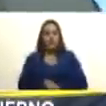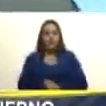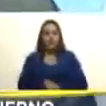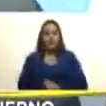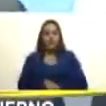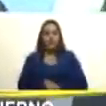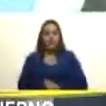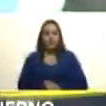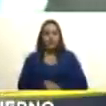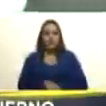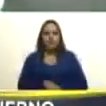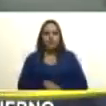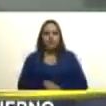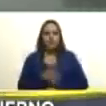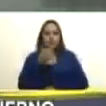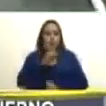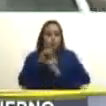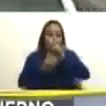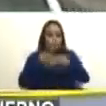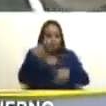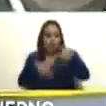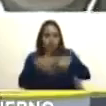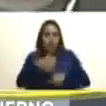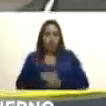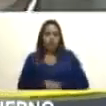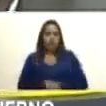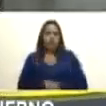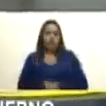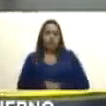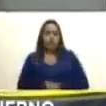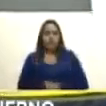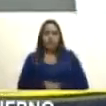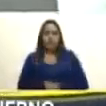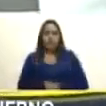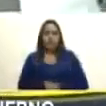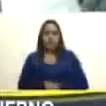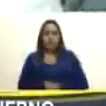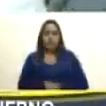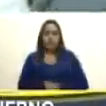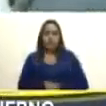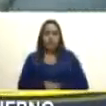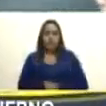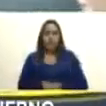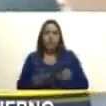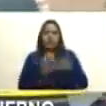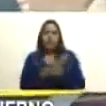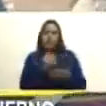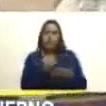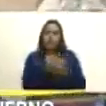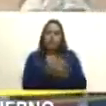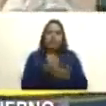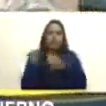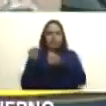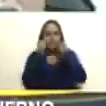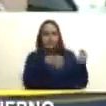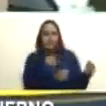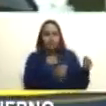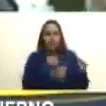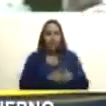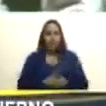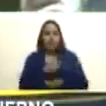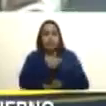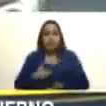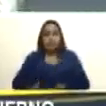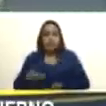hubo referéndum que quedaron el referéndum revocatorio el comandante Chávez sacó 59